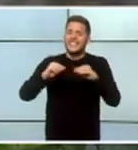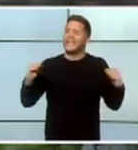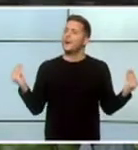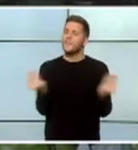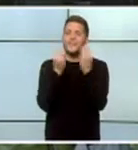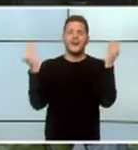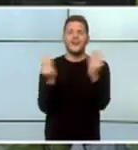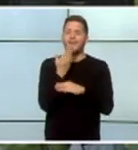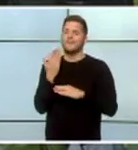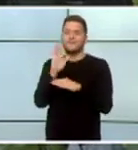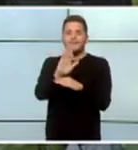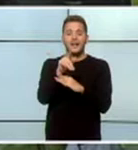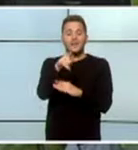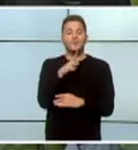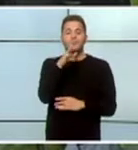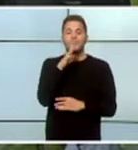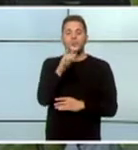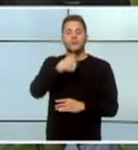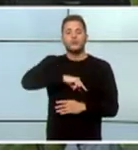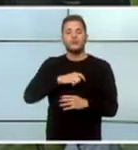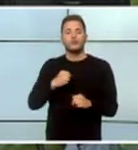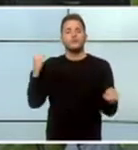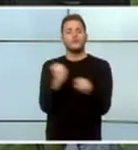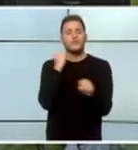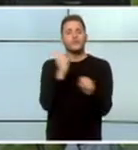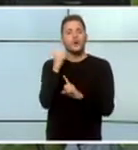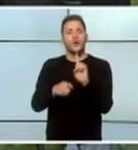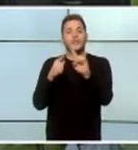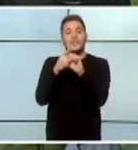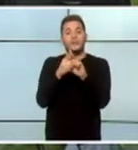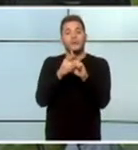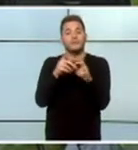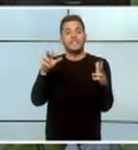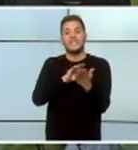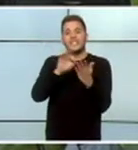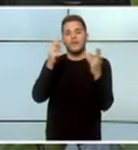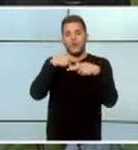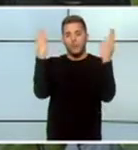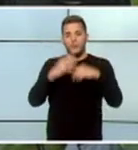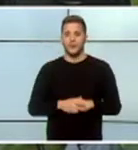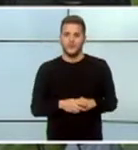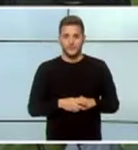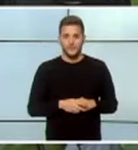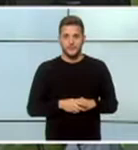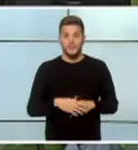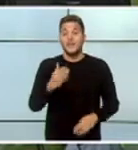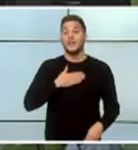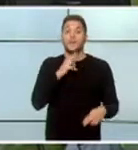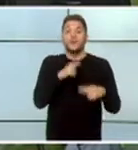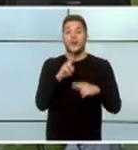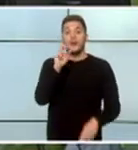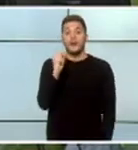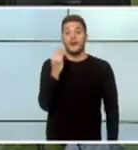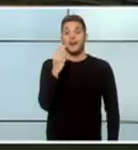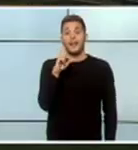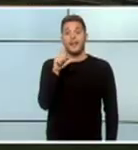un motivo fundamental... ...por el que seguir trabajando... ...al servicio público... ...me llamo Raquel... ...y una enfermedad